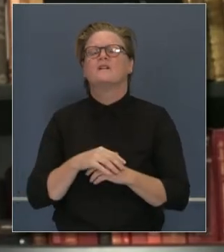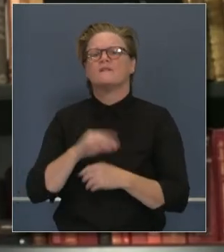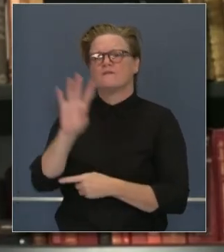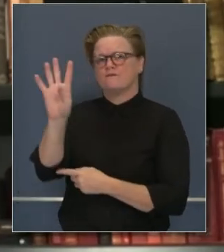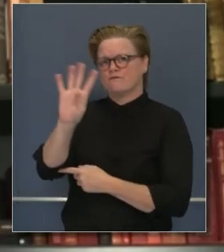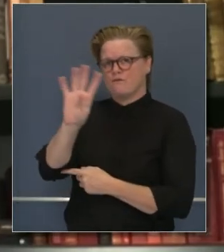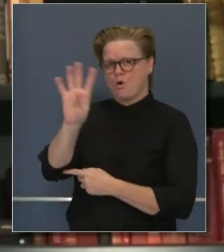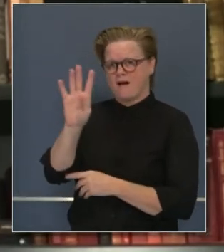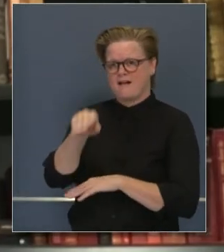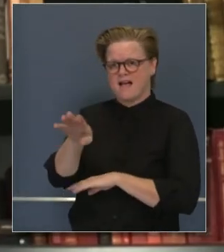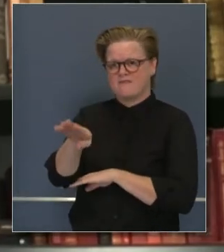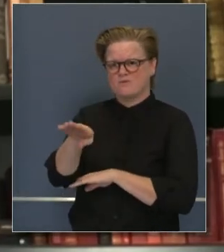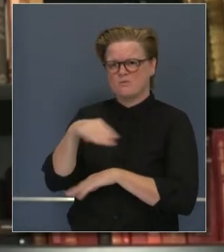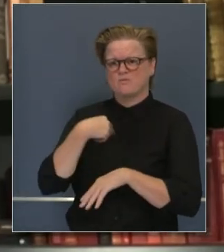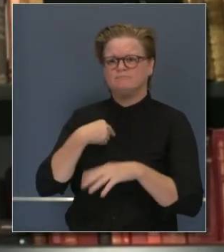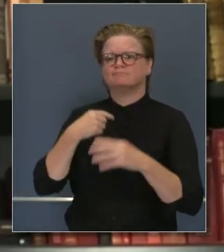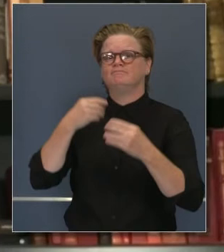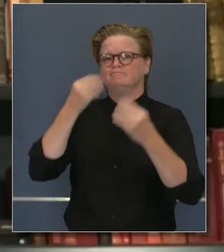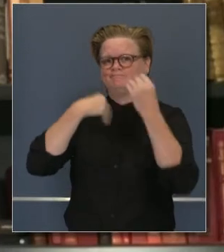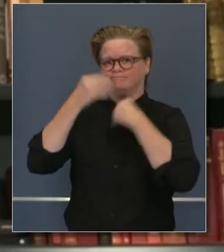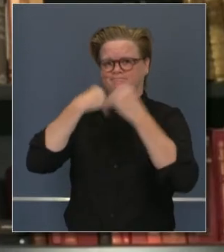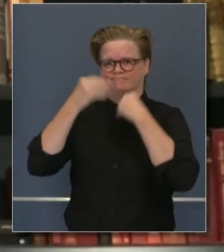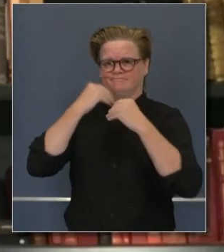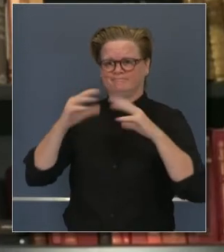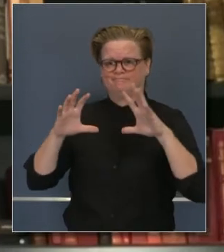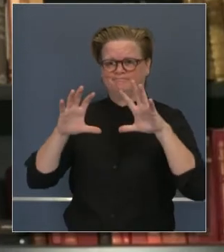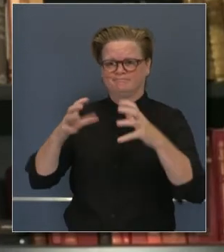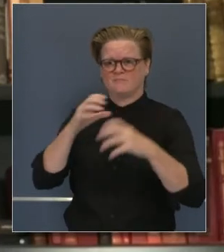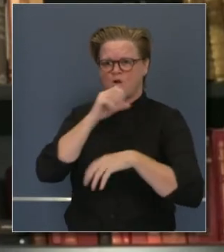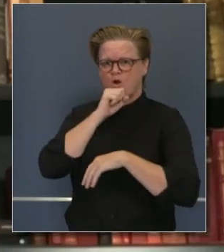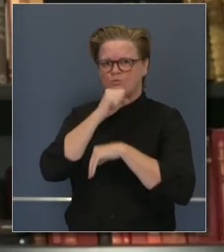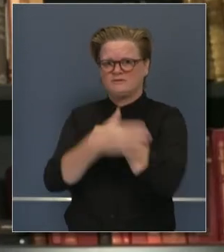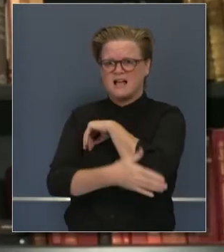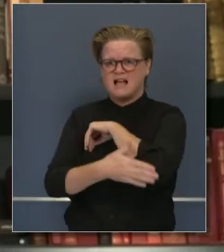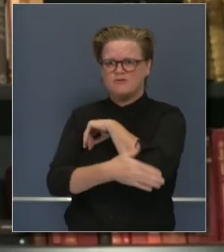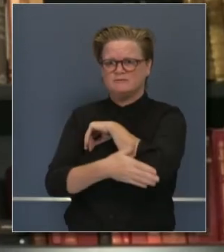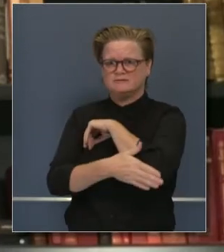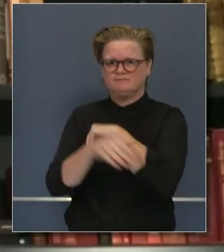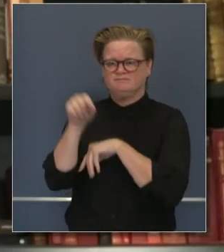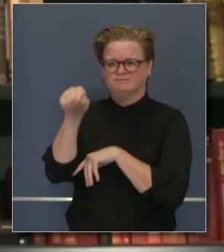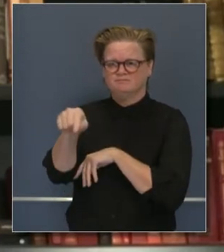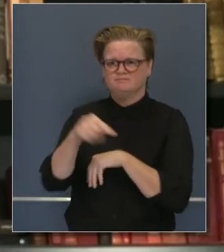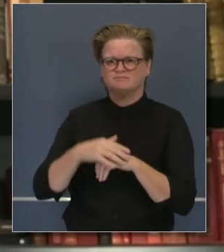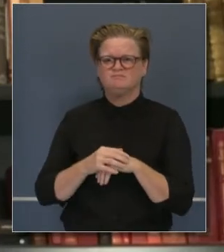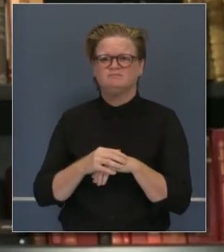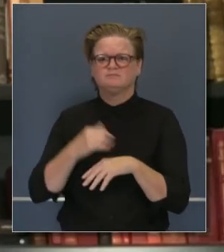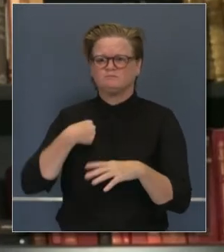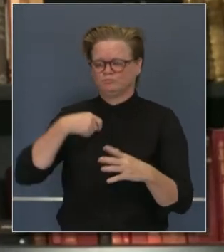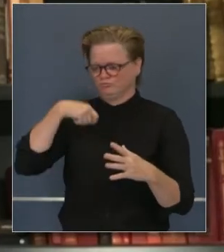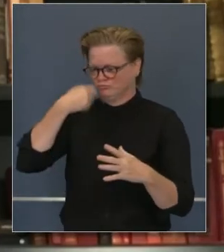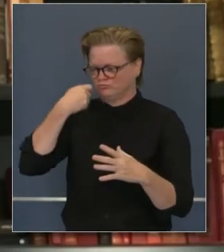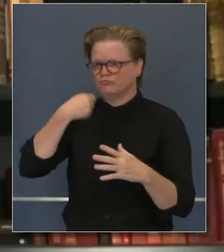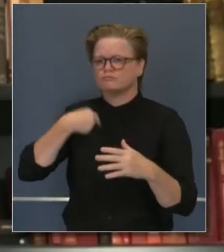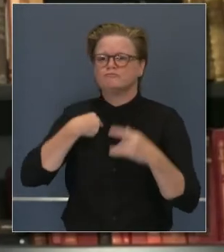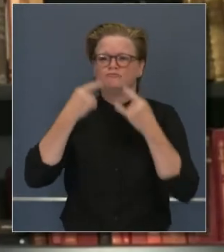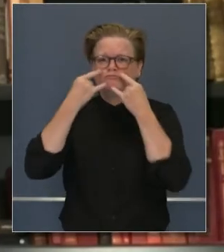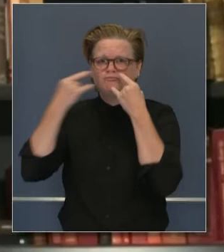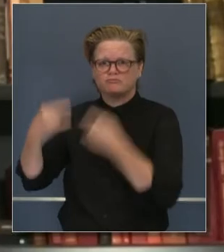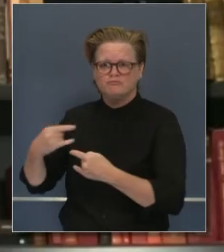tarde en un condado que estaba en el nivel naranja. No estamos diciendo a la gente que no pueden comer, pero de hecho yo sí cometí un error